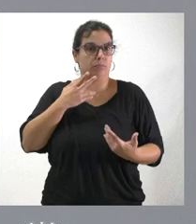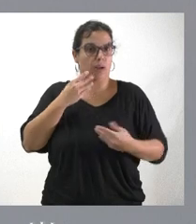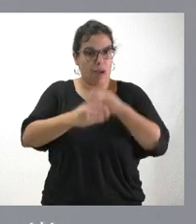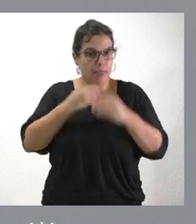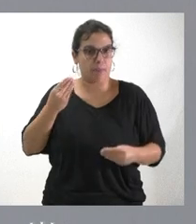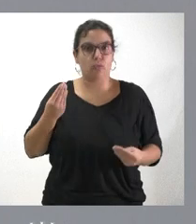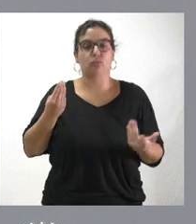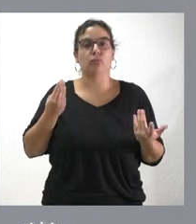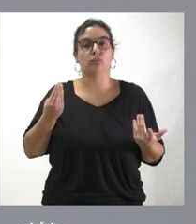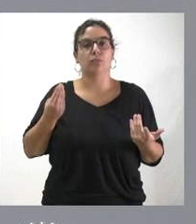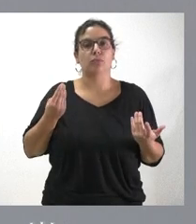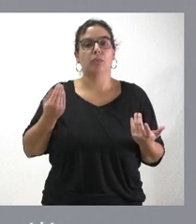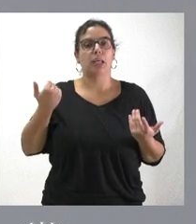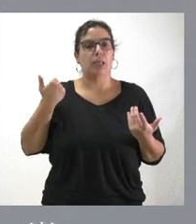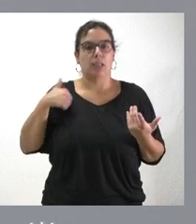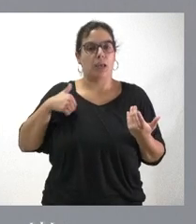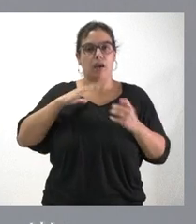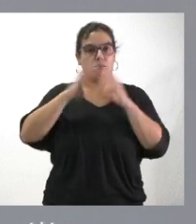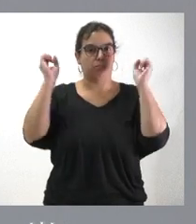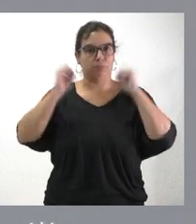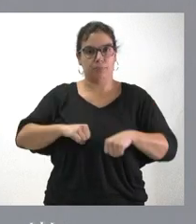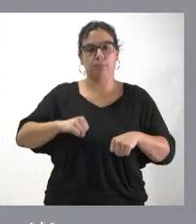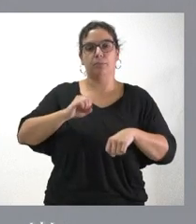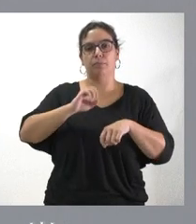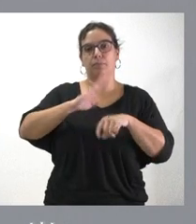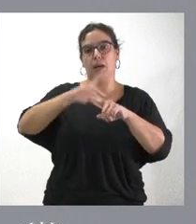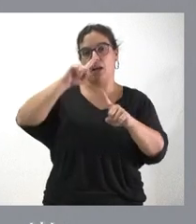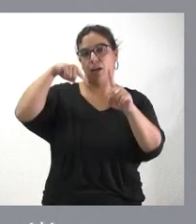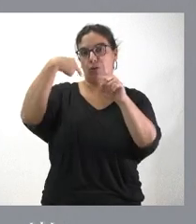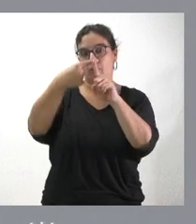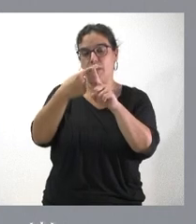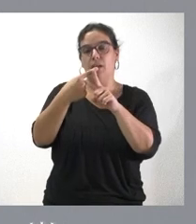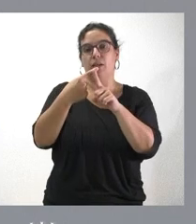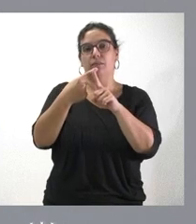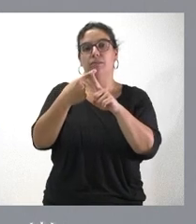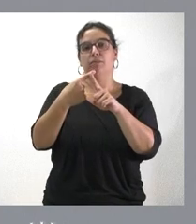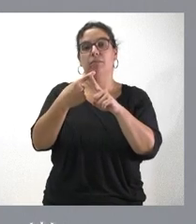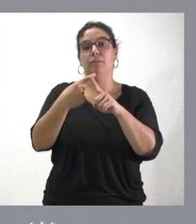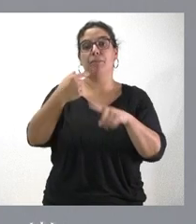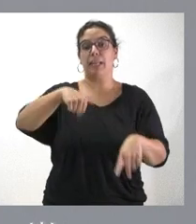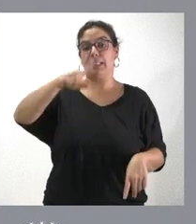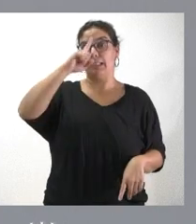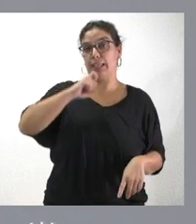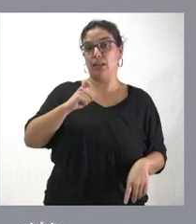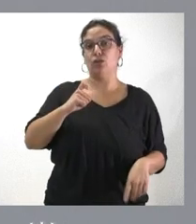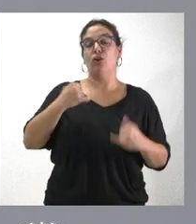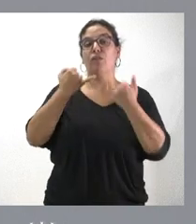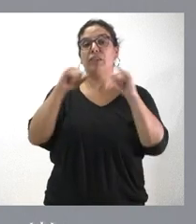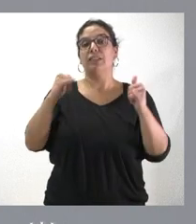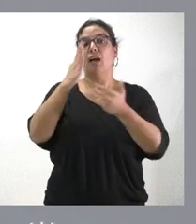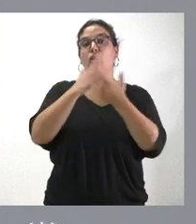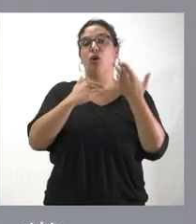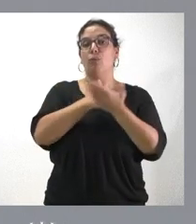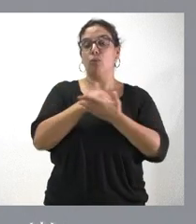y que ponemos ya en práctica este ejercicio en la medida en que el año 2023 la fiesta de la comunidad